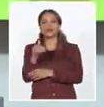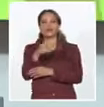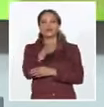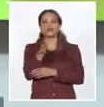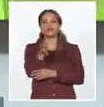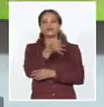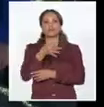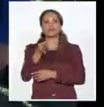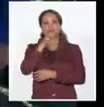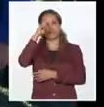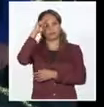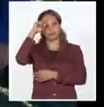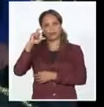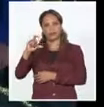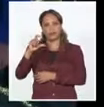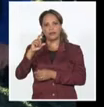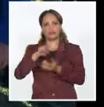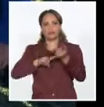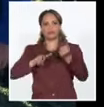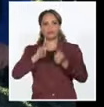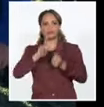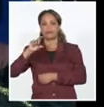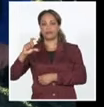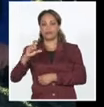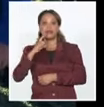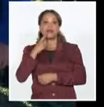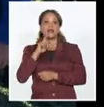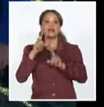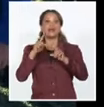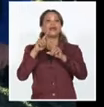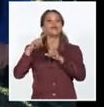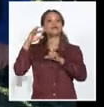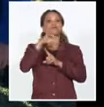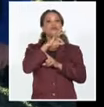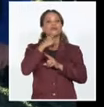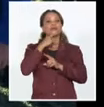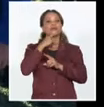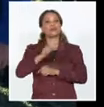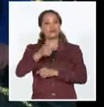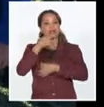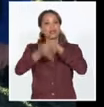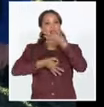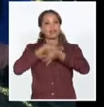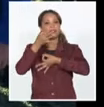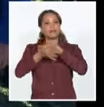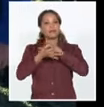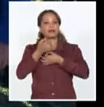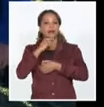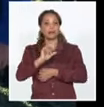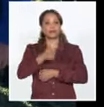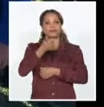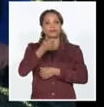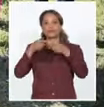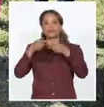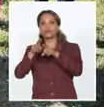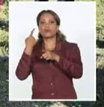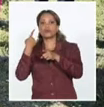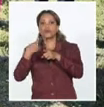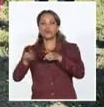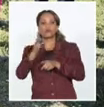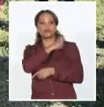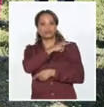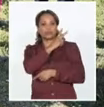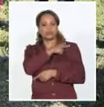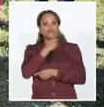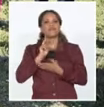municipio de Santa Clara. Según la cuenta en Twitter de la Presidencia de Cuba, el mandatario junto a otros parlamentarios visitó sitios de